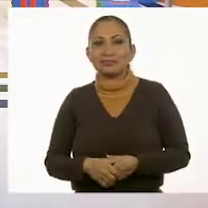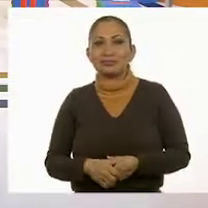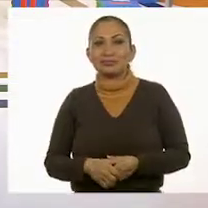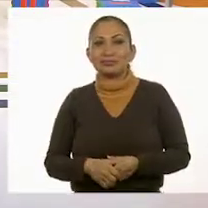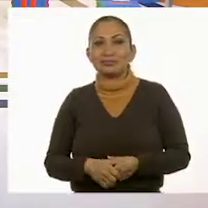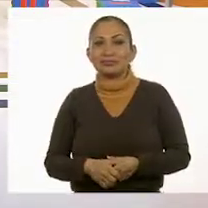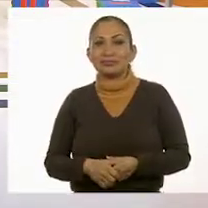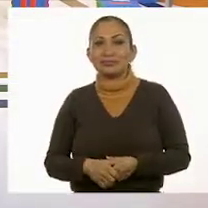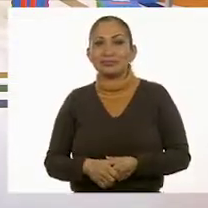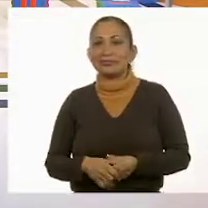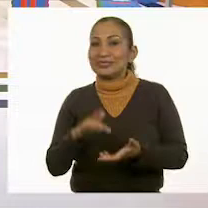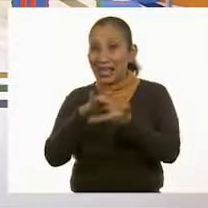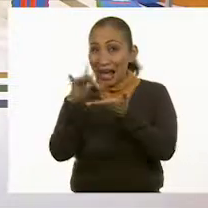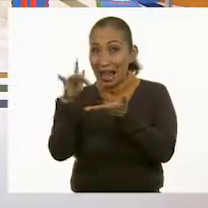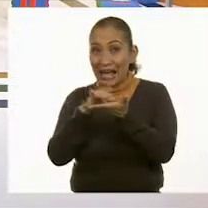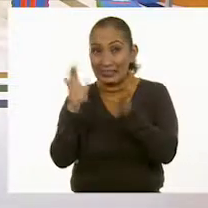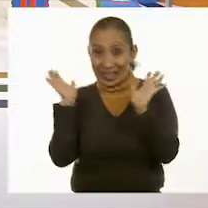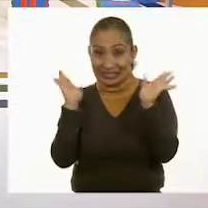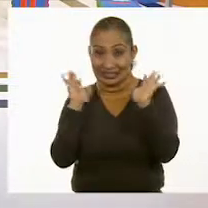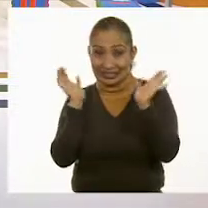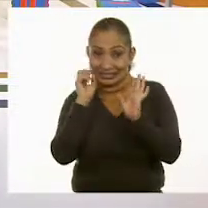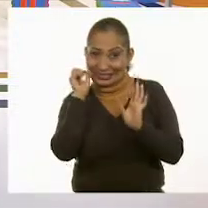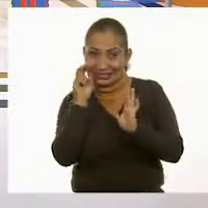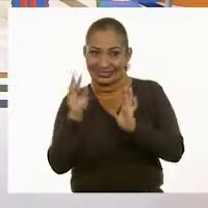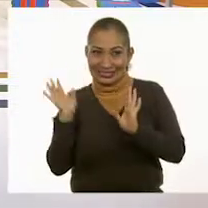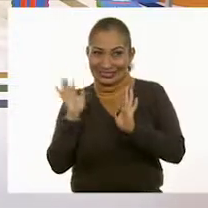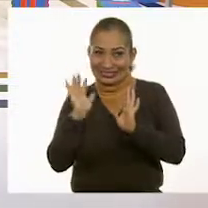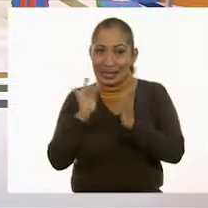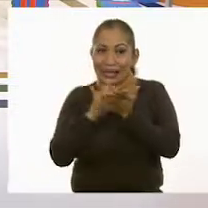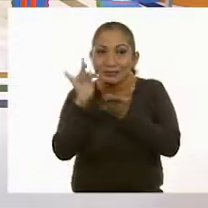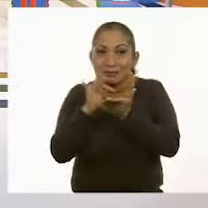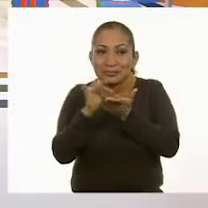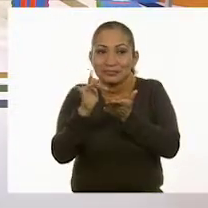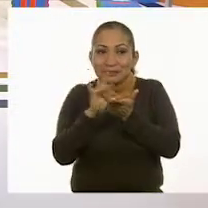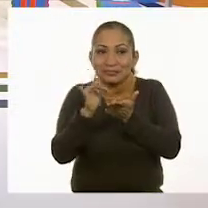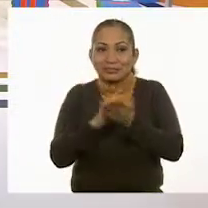Y muchas gracias. ¡Adiós! Gracias.